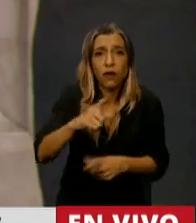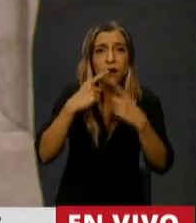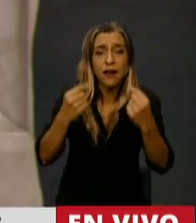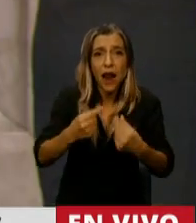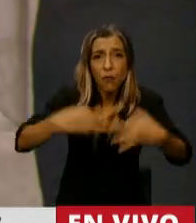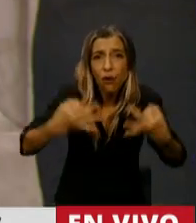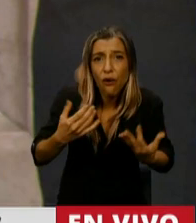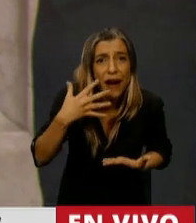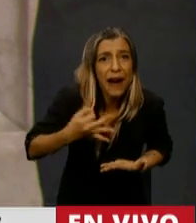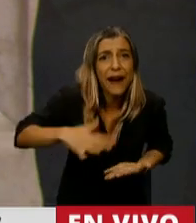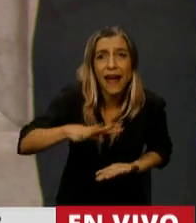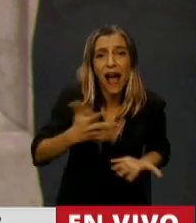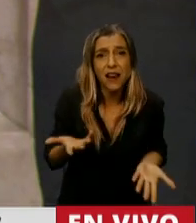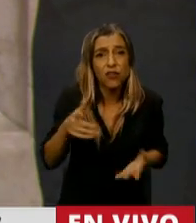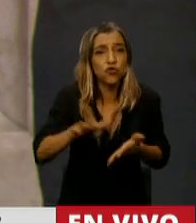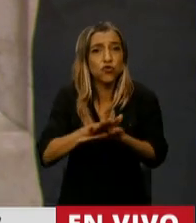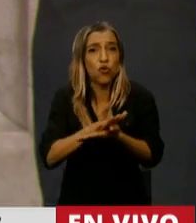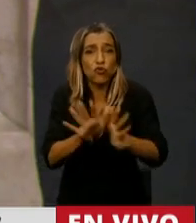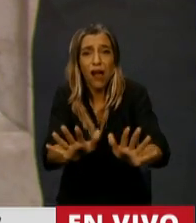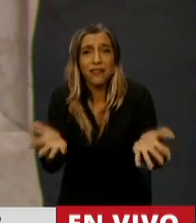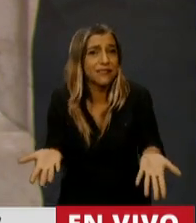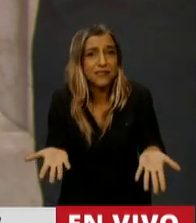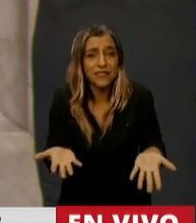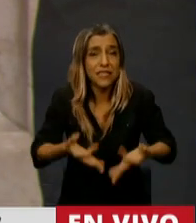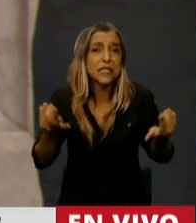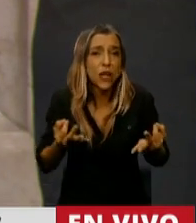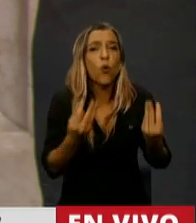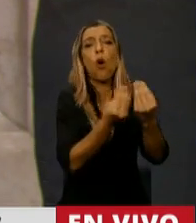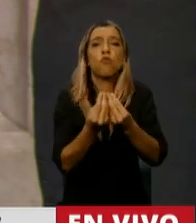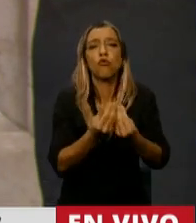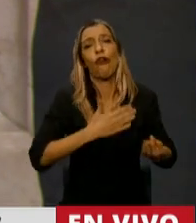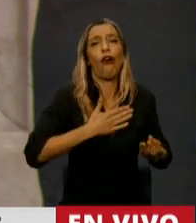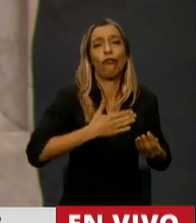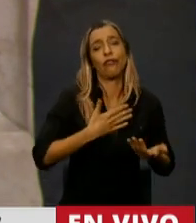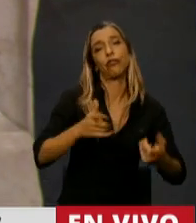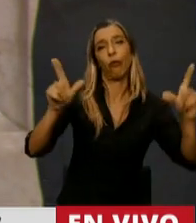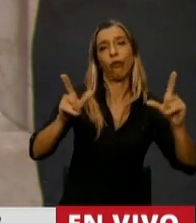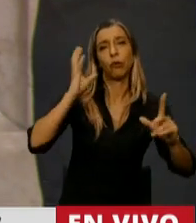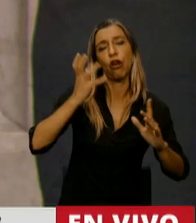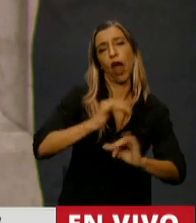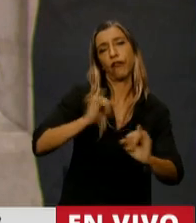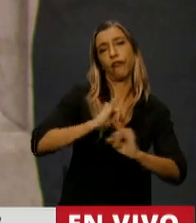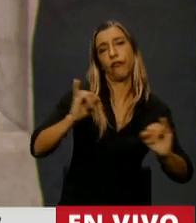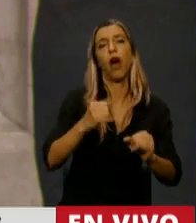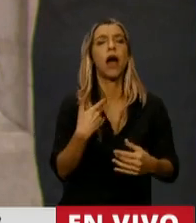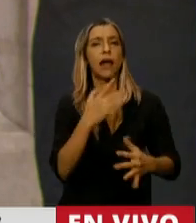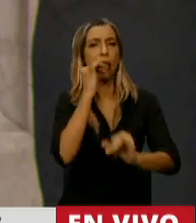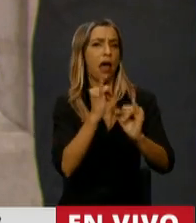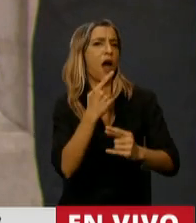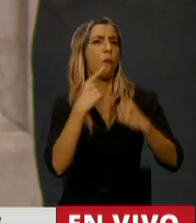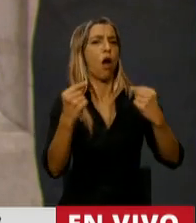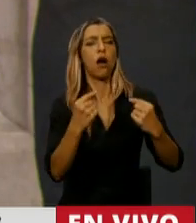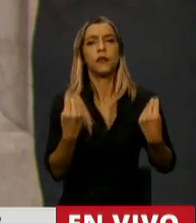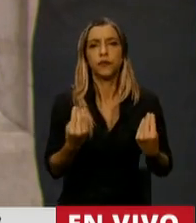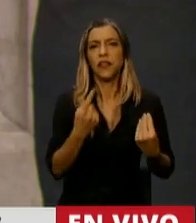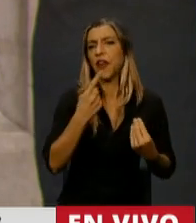salida que tienen, esta es la solución que tienen. Y seguro que muchos estarán contentos que se la pasan en los medios de comunicación diciendo que